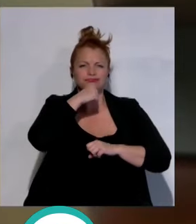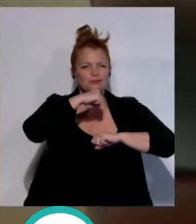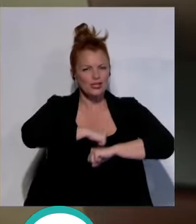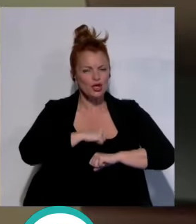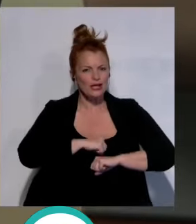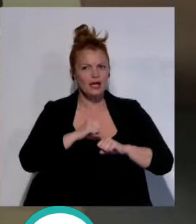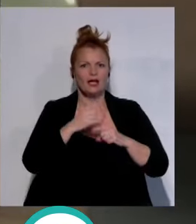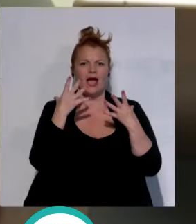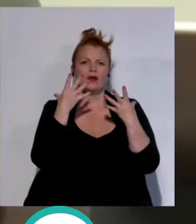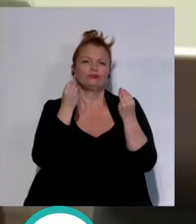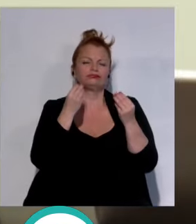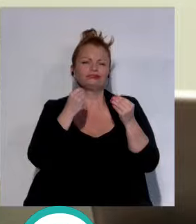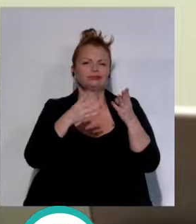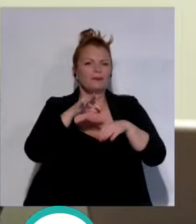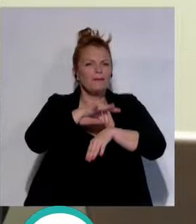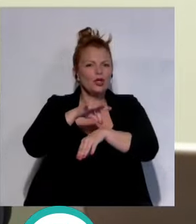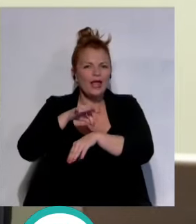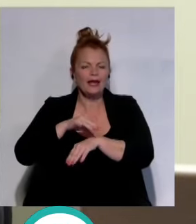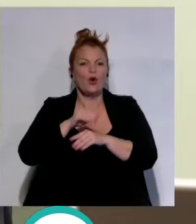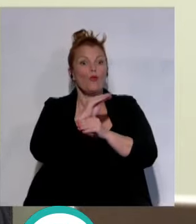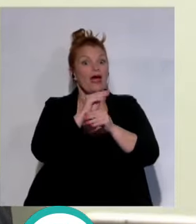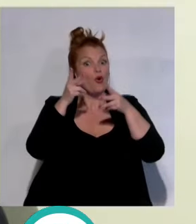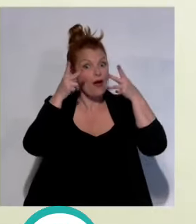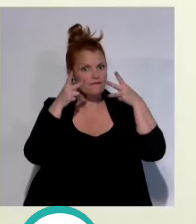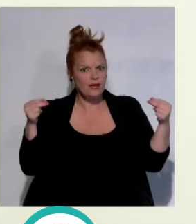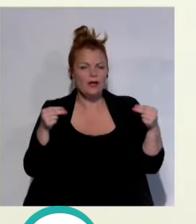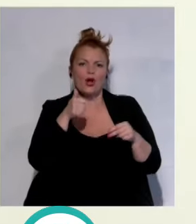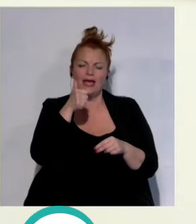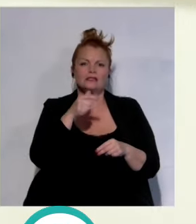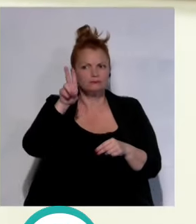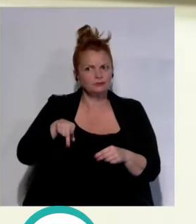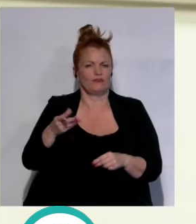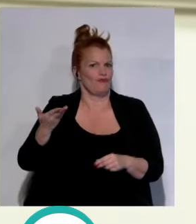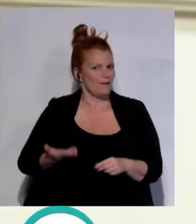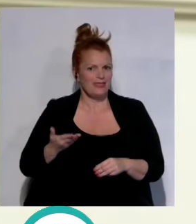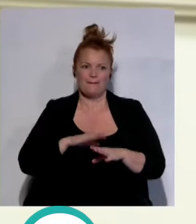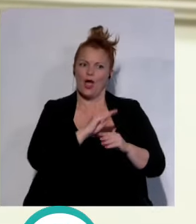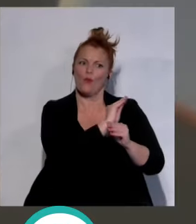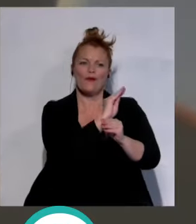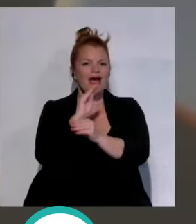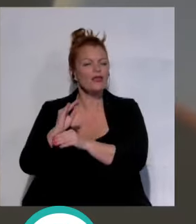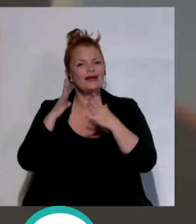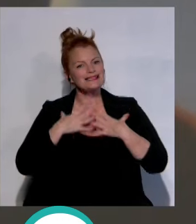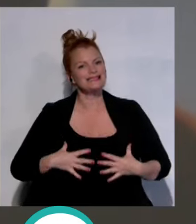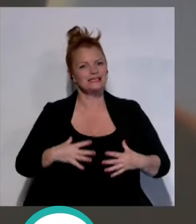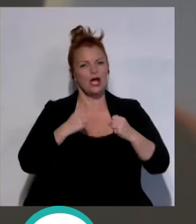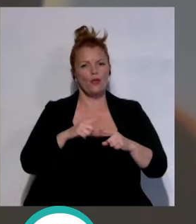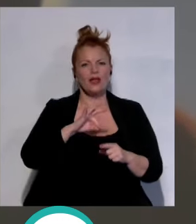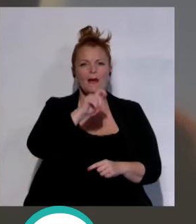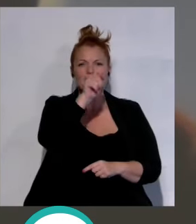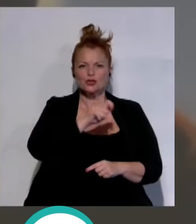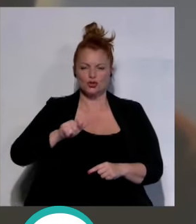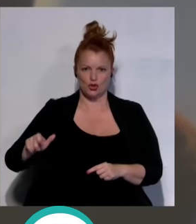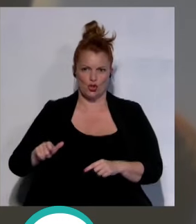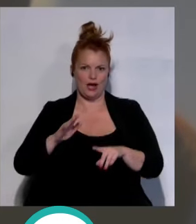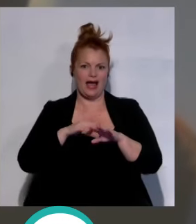con multitud de patologías los cuidados enfermeros se han vuelto todavía más fundamentales para cuidar de la salud de las personas desde